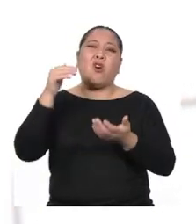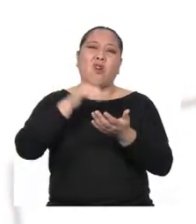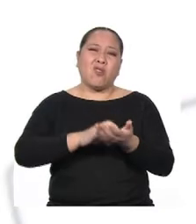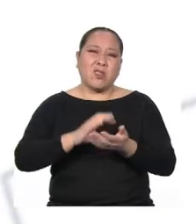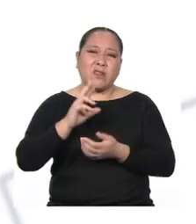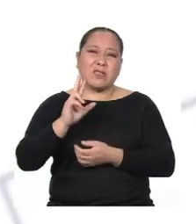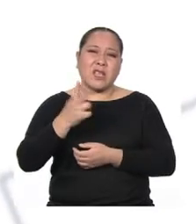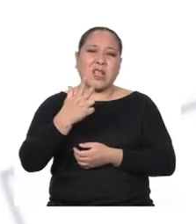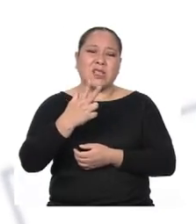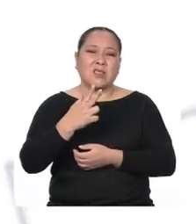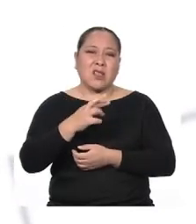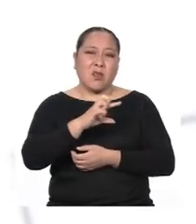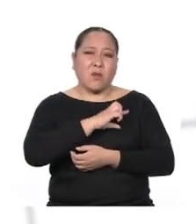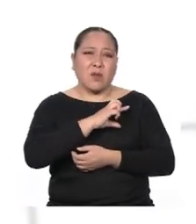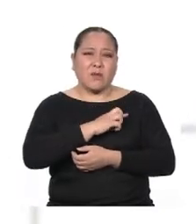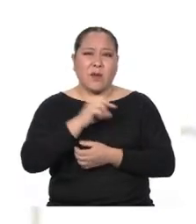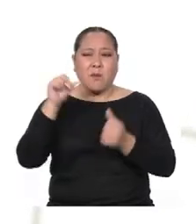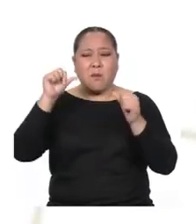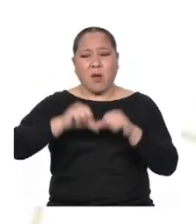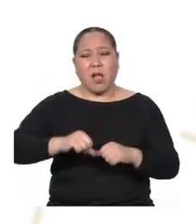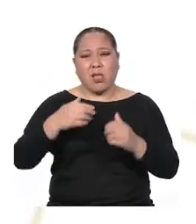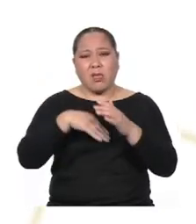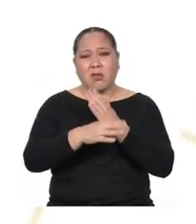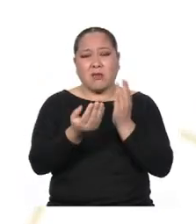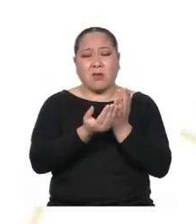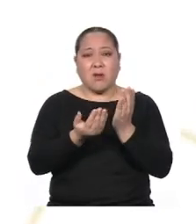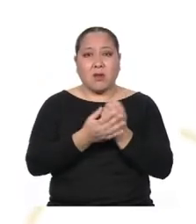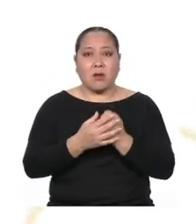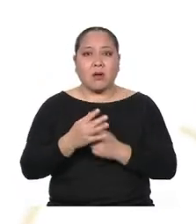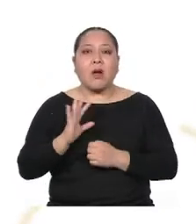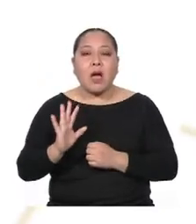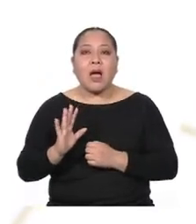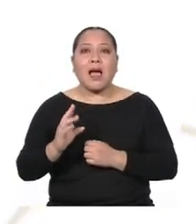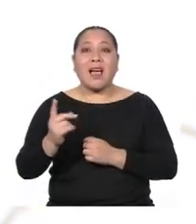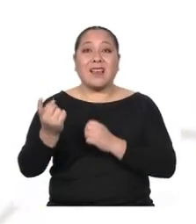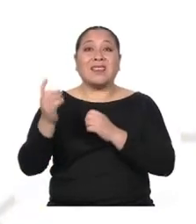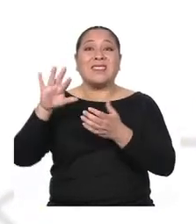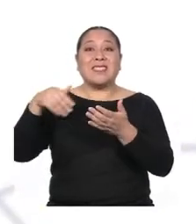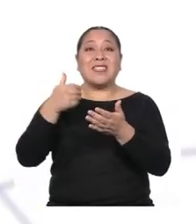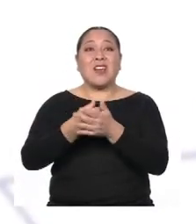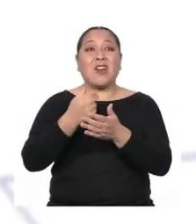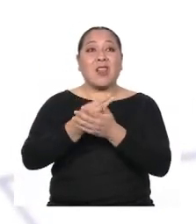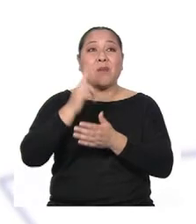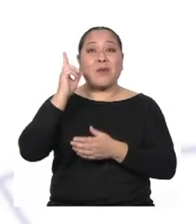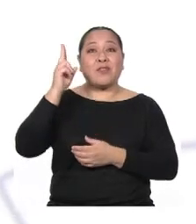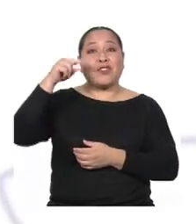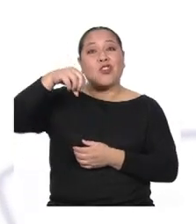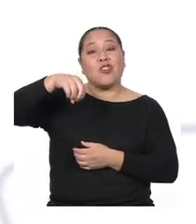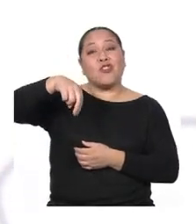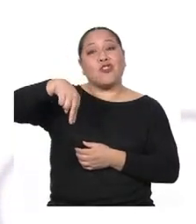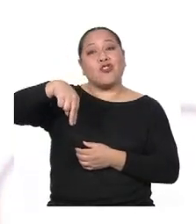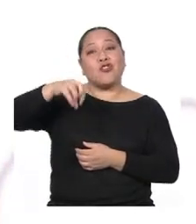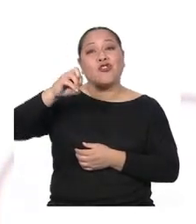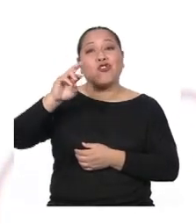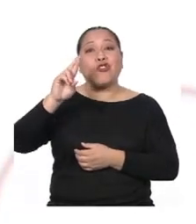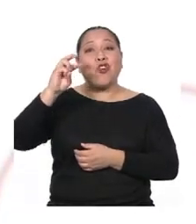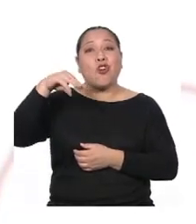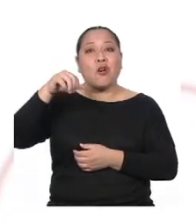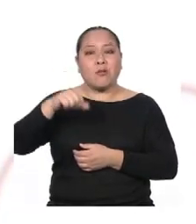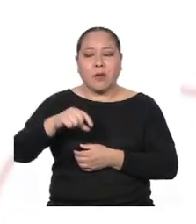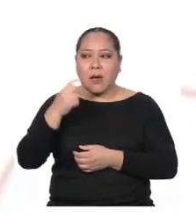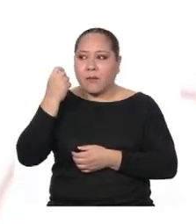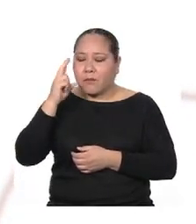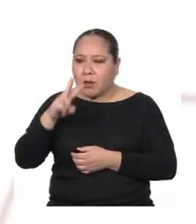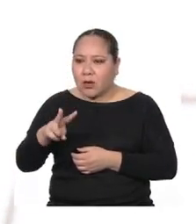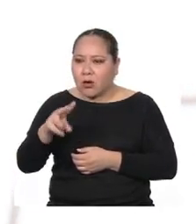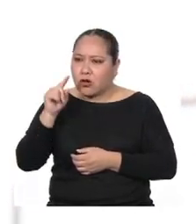primaria Me iba mal en la escuela Hasta que me enseñó la profesora Norma Ester Quien se percató de que